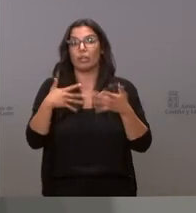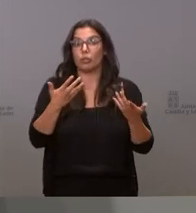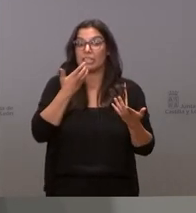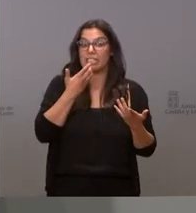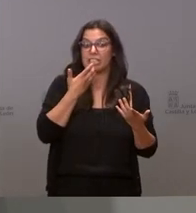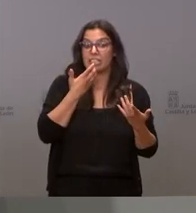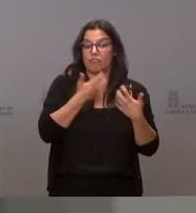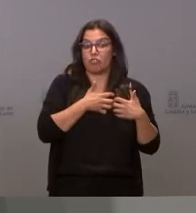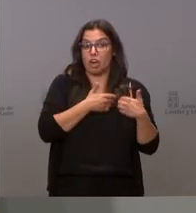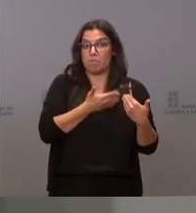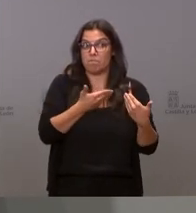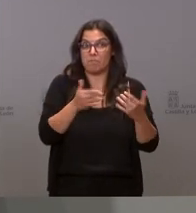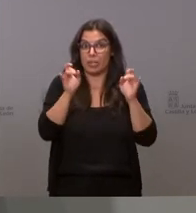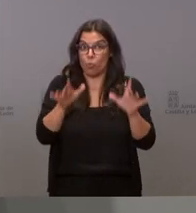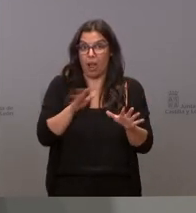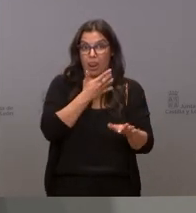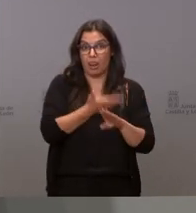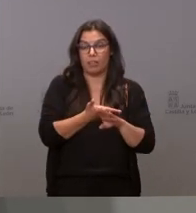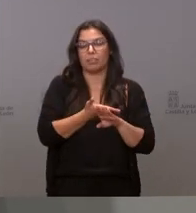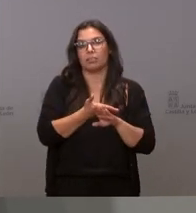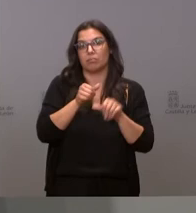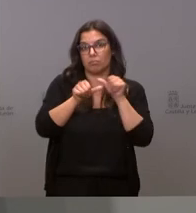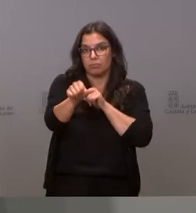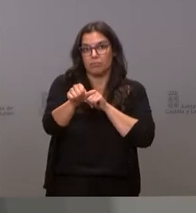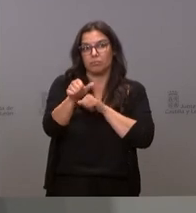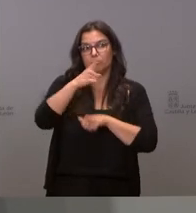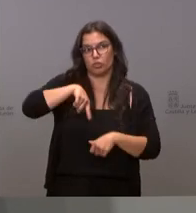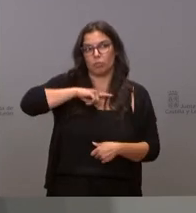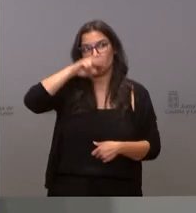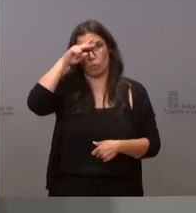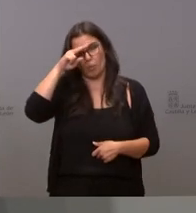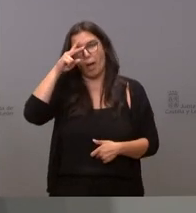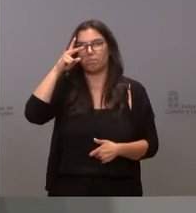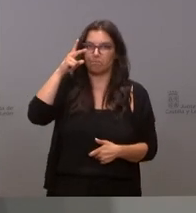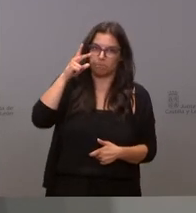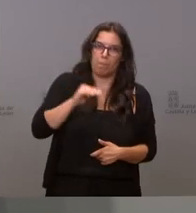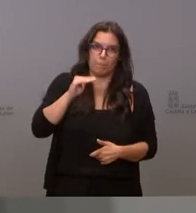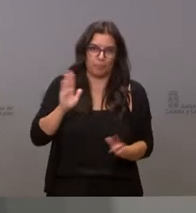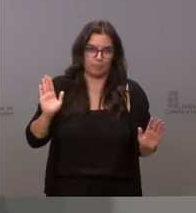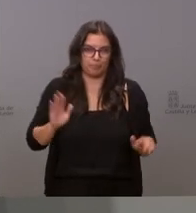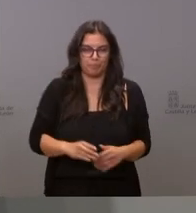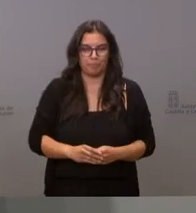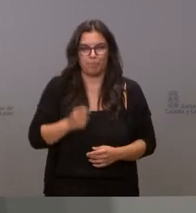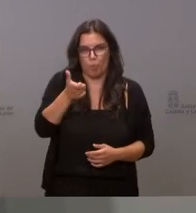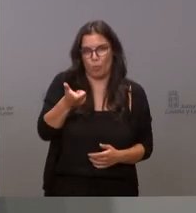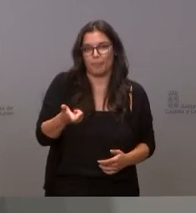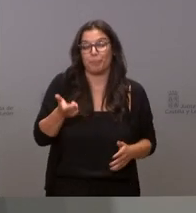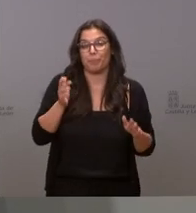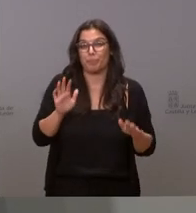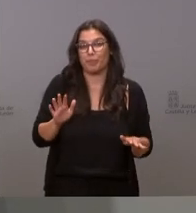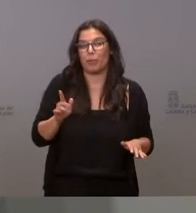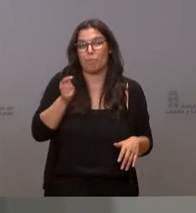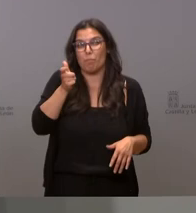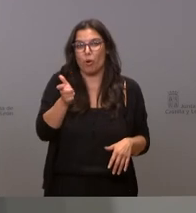hasta este momento nuestro grado de preocupación es bajo pero bajo